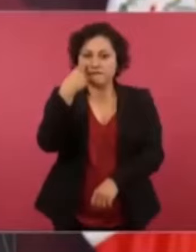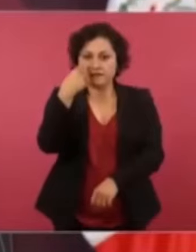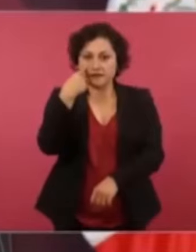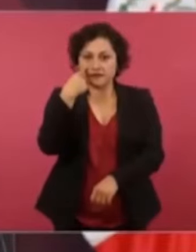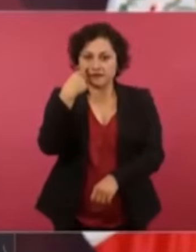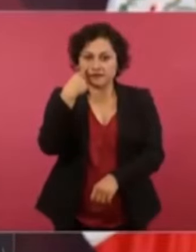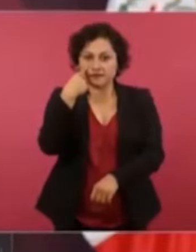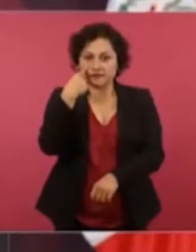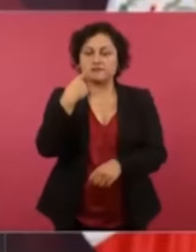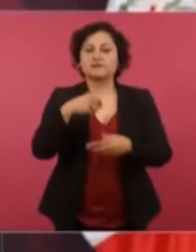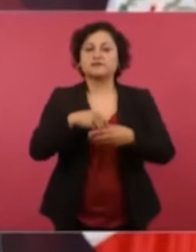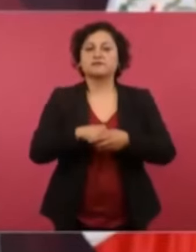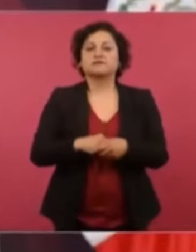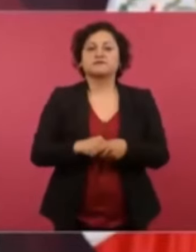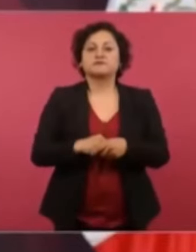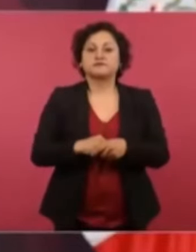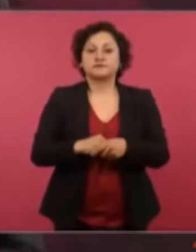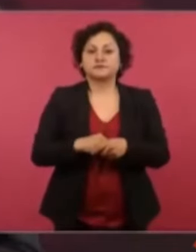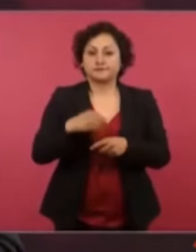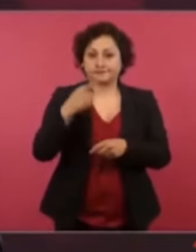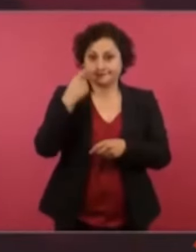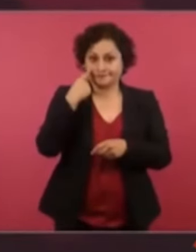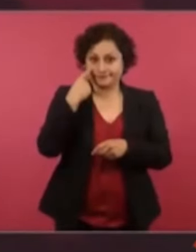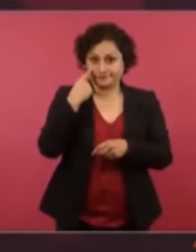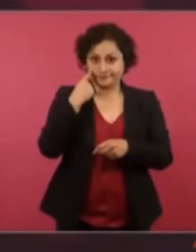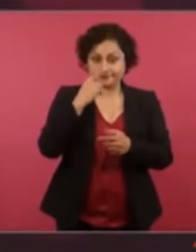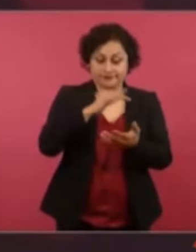no se puede llevar a cabo una transformación